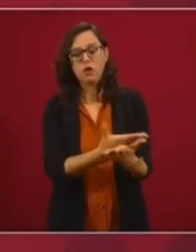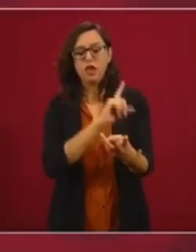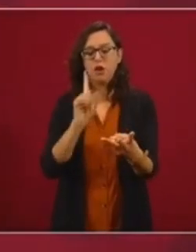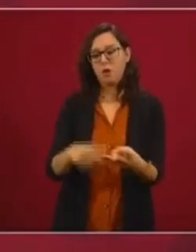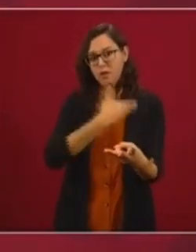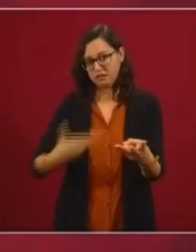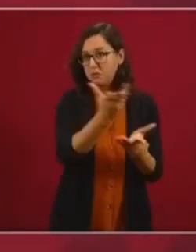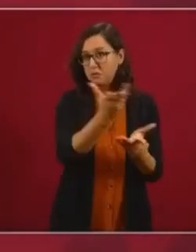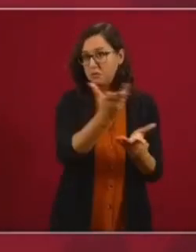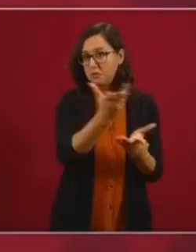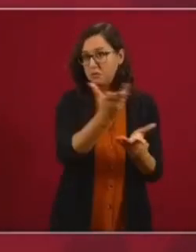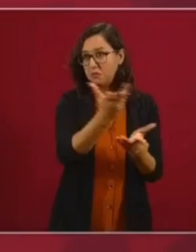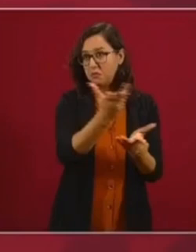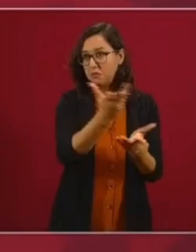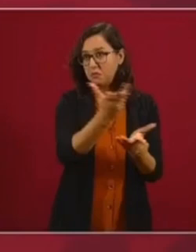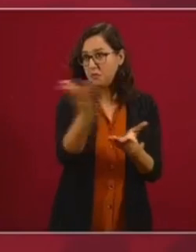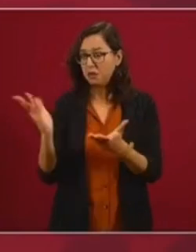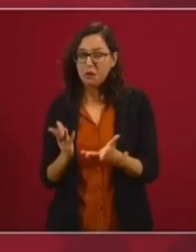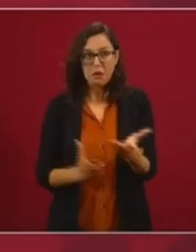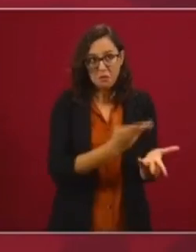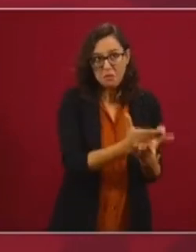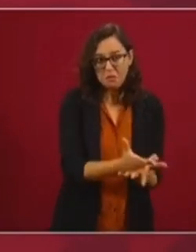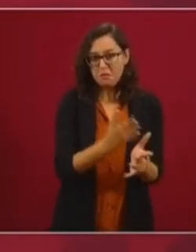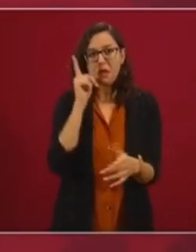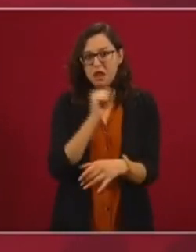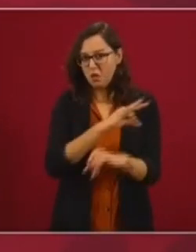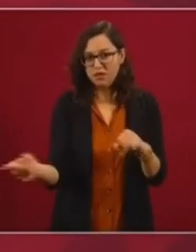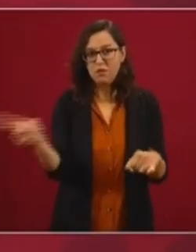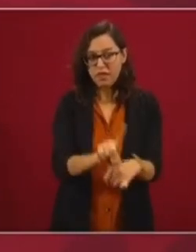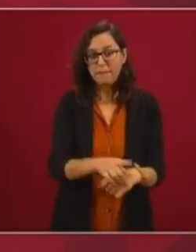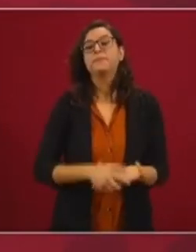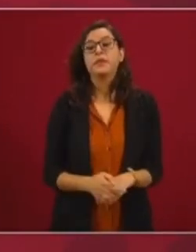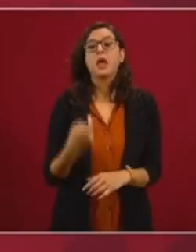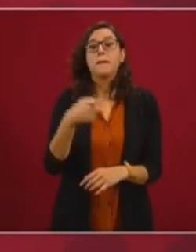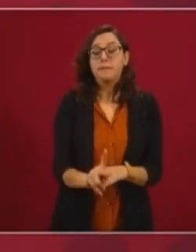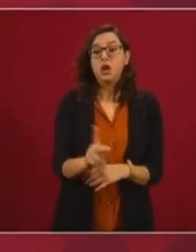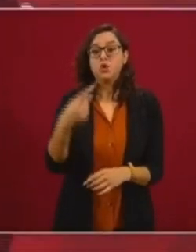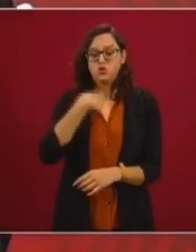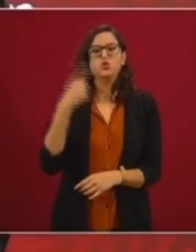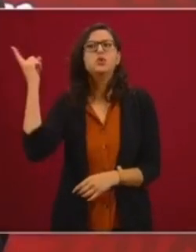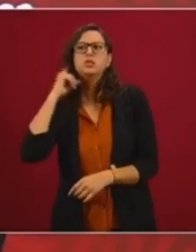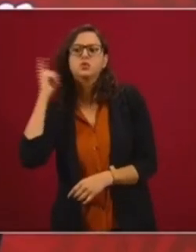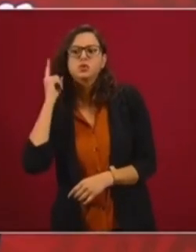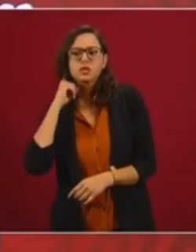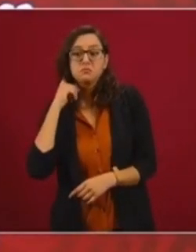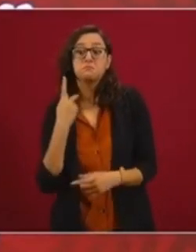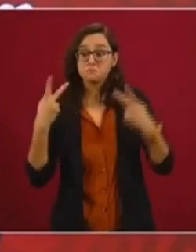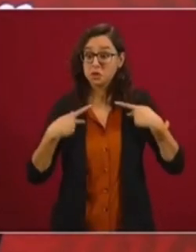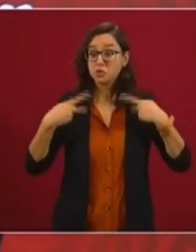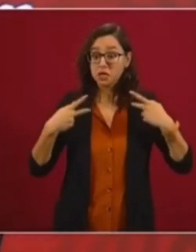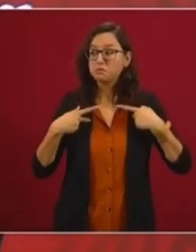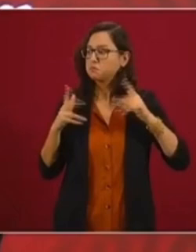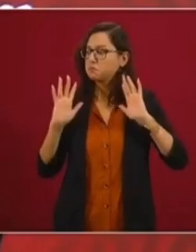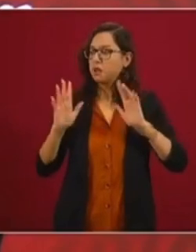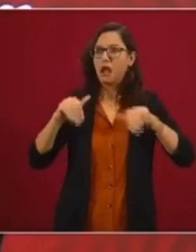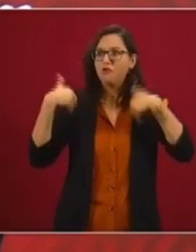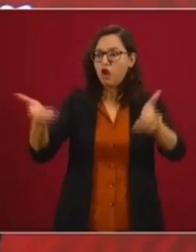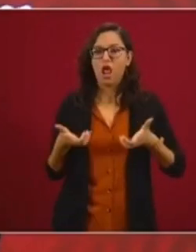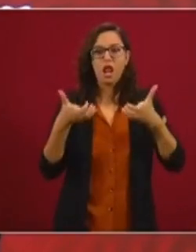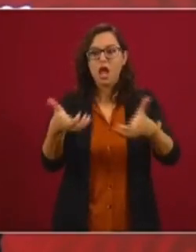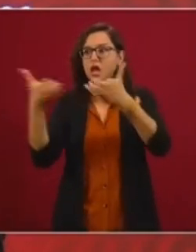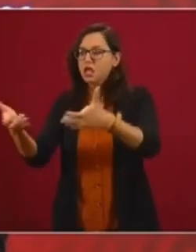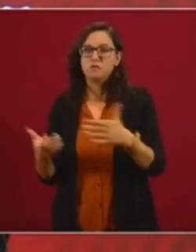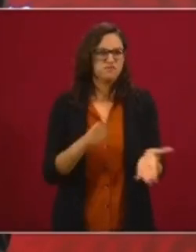Y tengo información de que ciudadanos están haciendo una campaña para obtener todas las firmas. Quiero